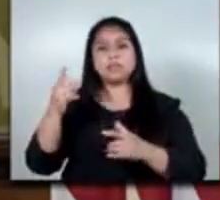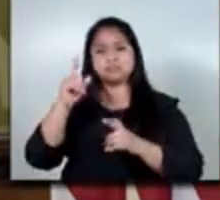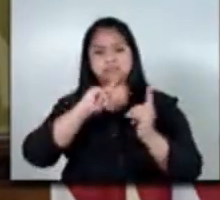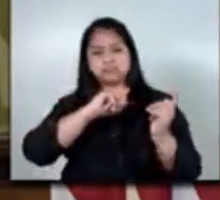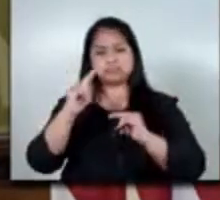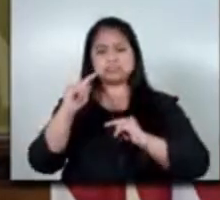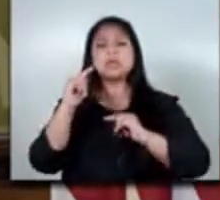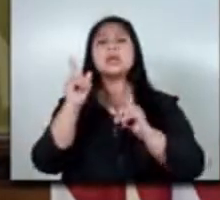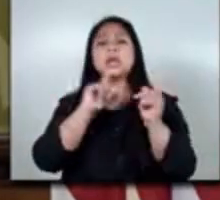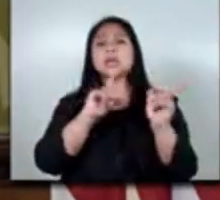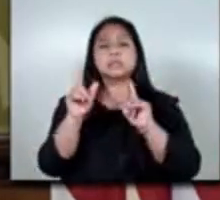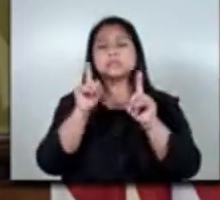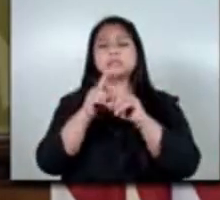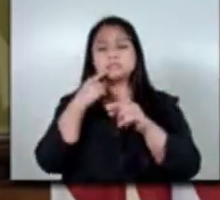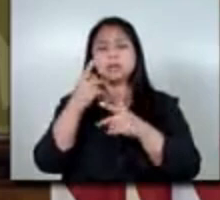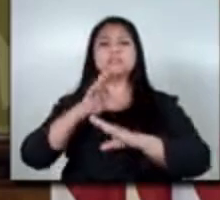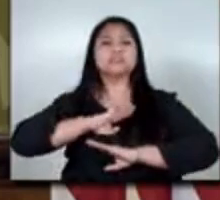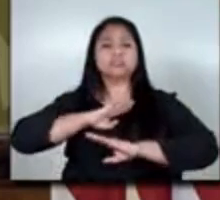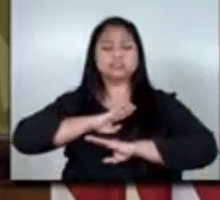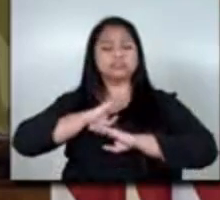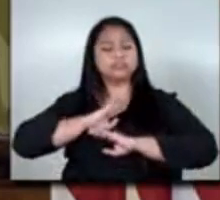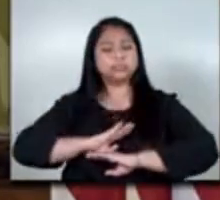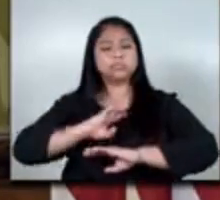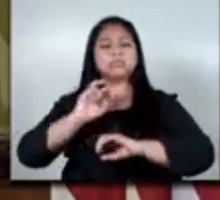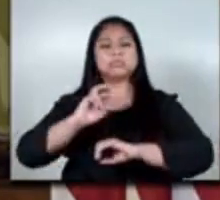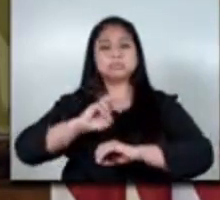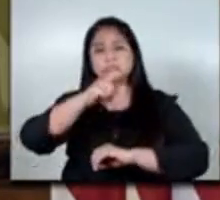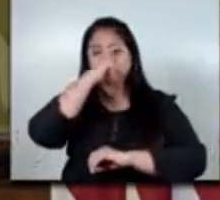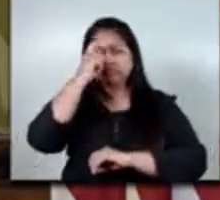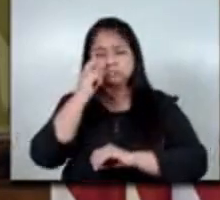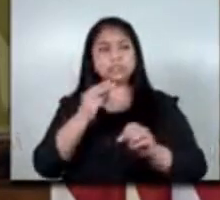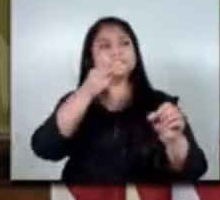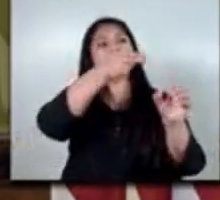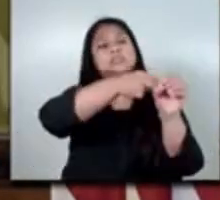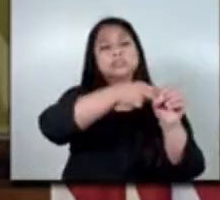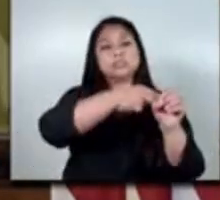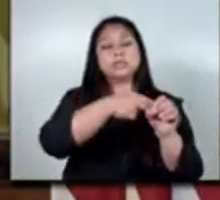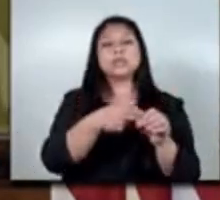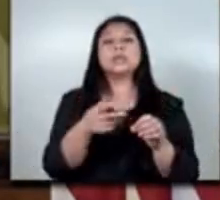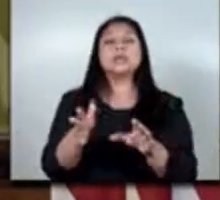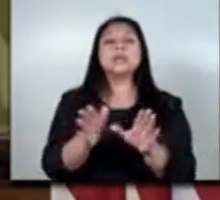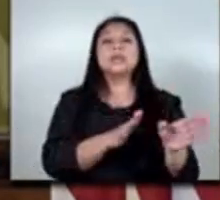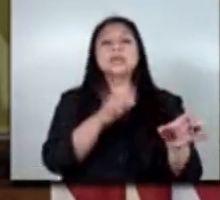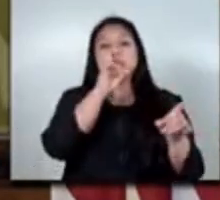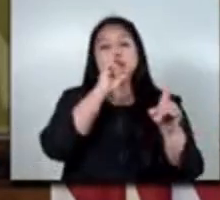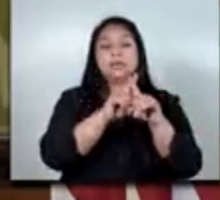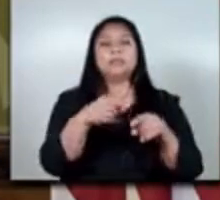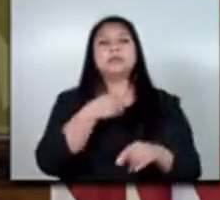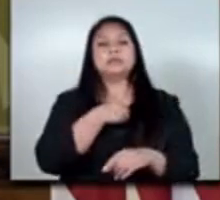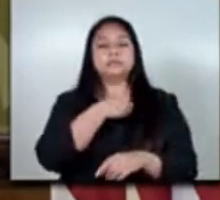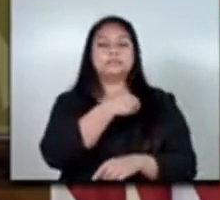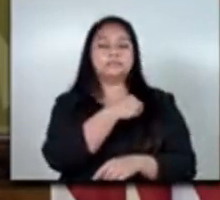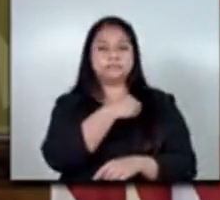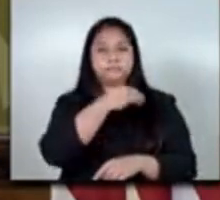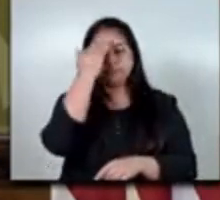sus necesidades laborales entonces antes de concluir quiero una vez más agradecerle